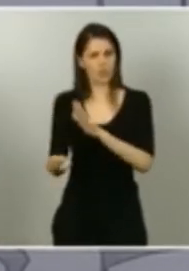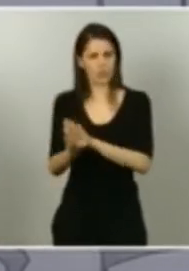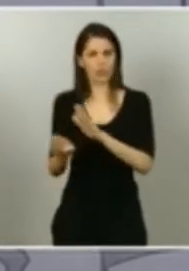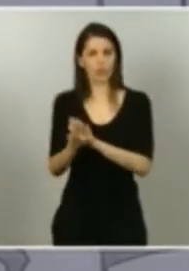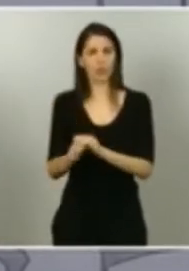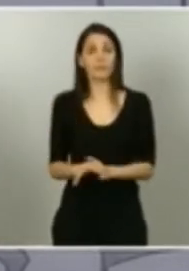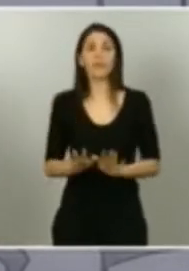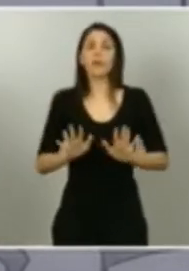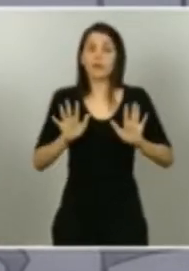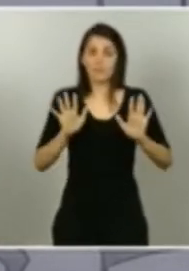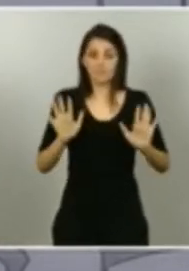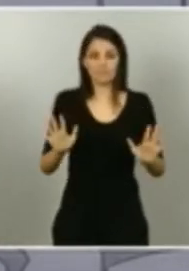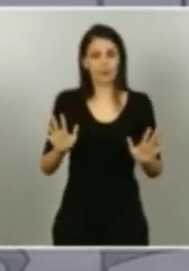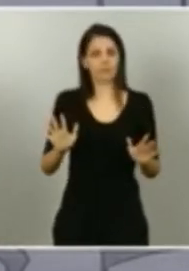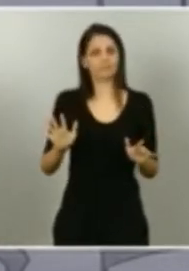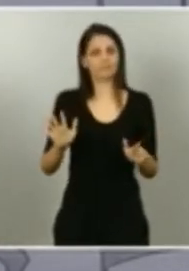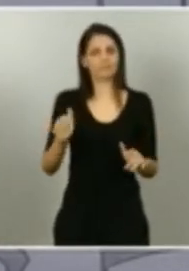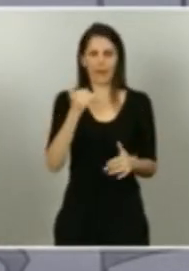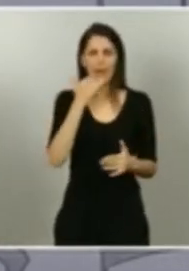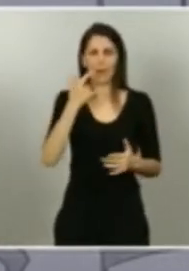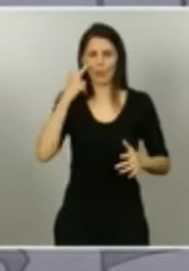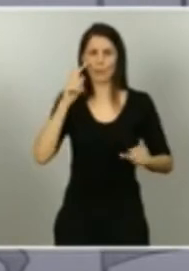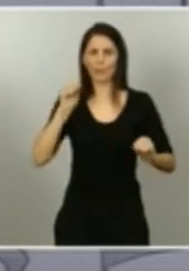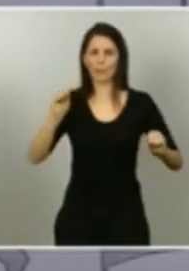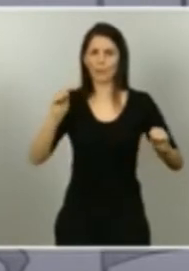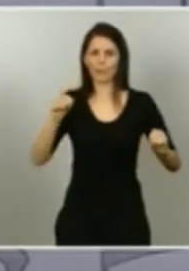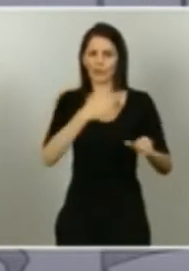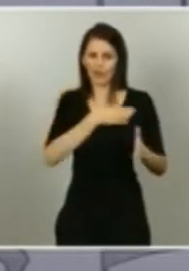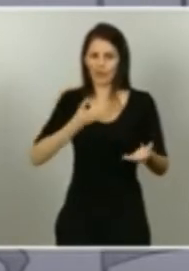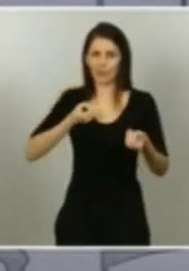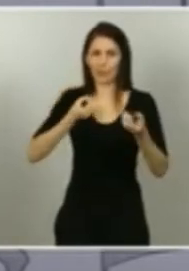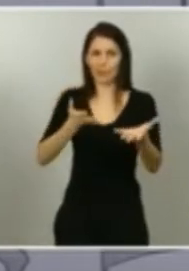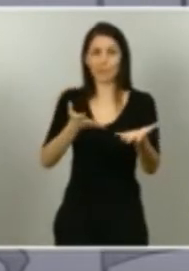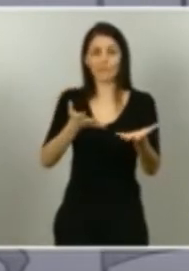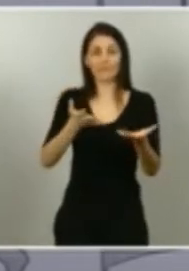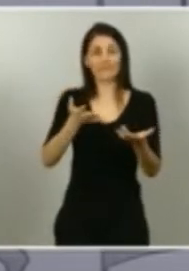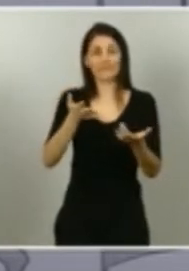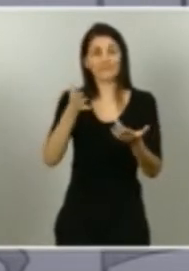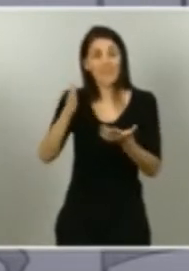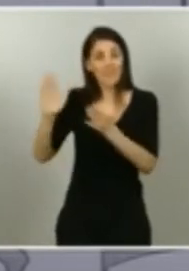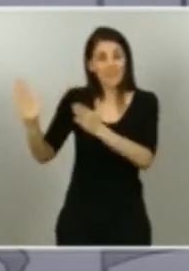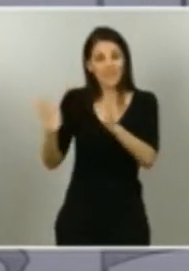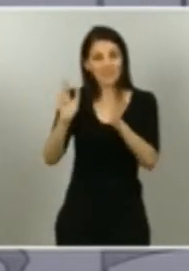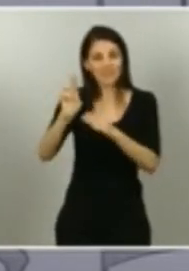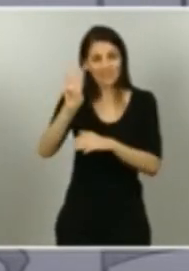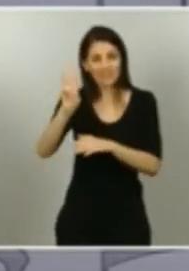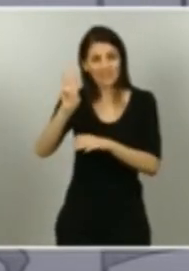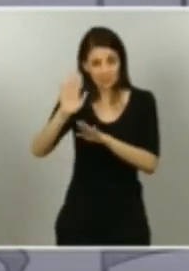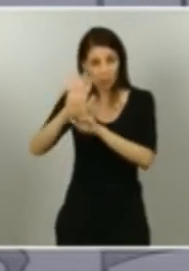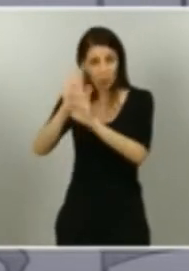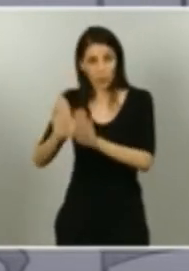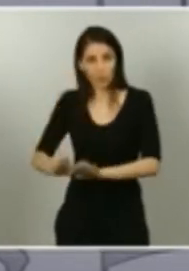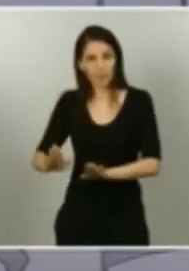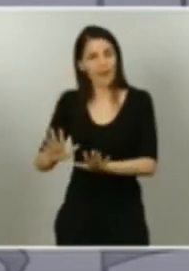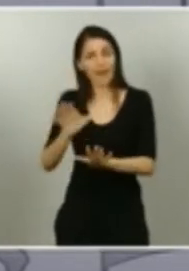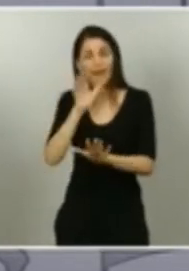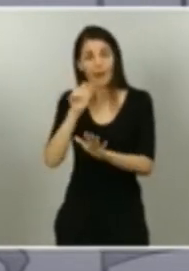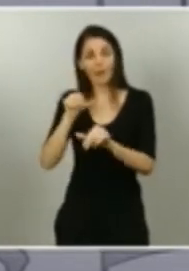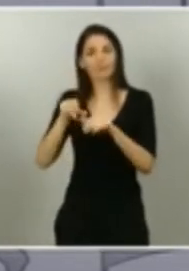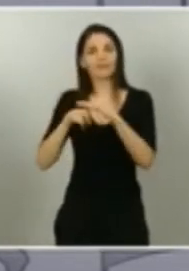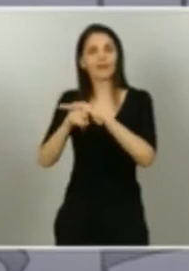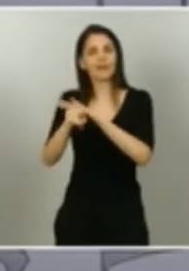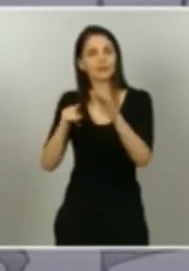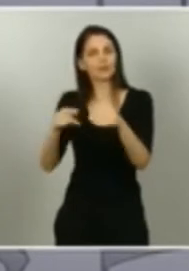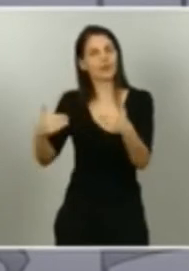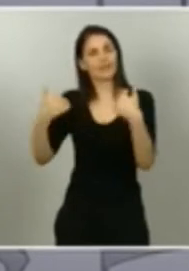relevante para trasladarles a ustedes, de esta última fase de la desescalada corresponderá a cada comunidad autónoma, a